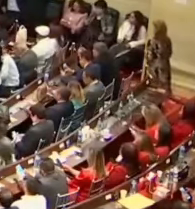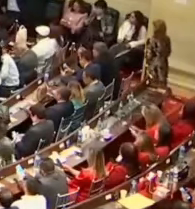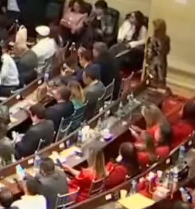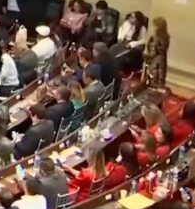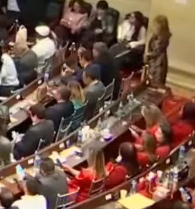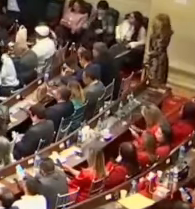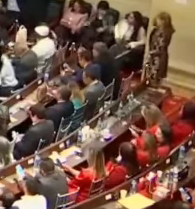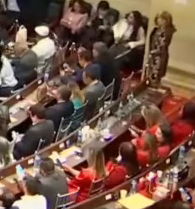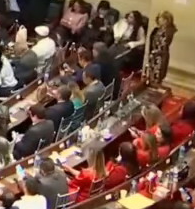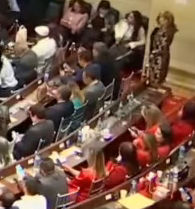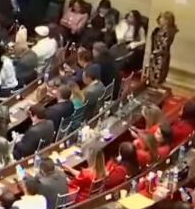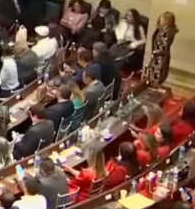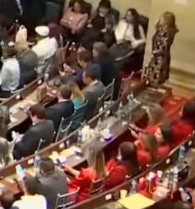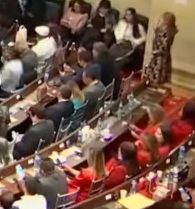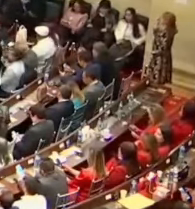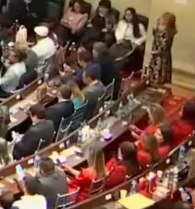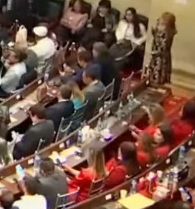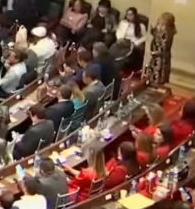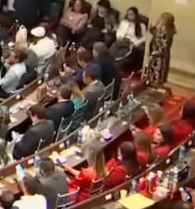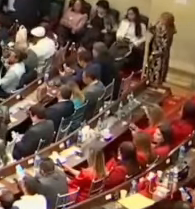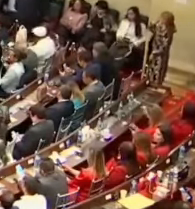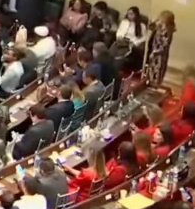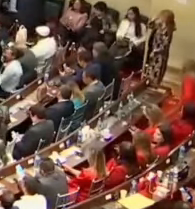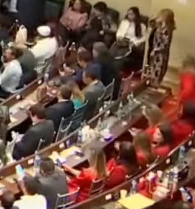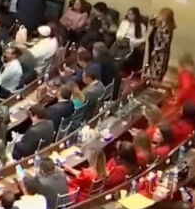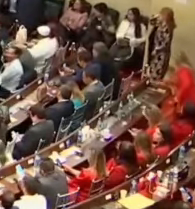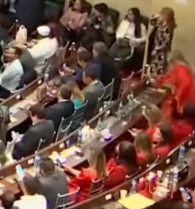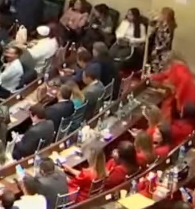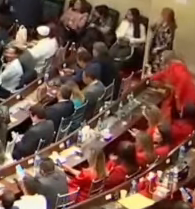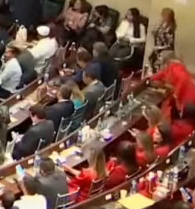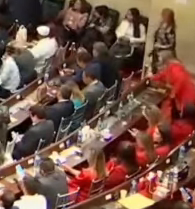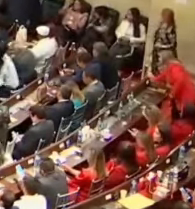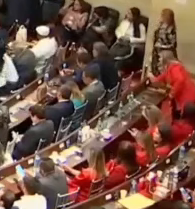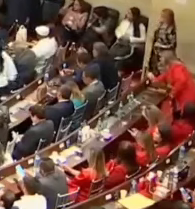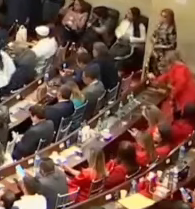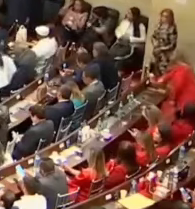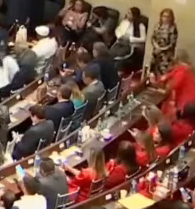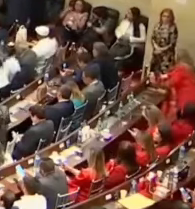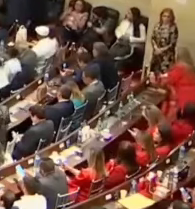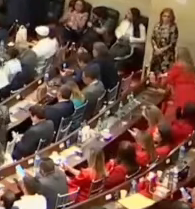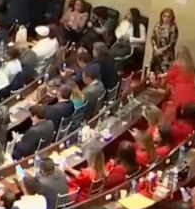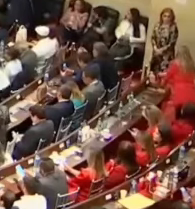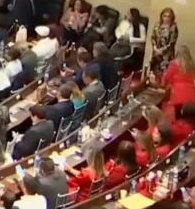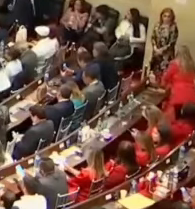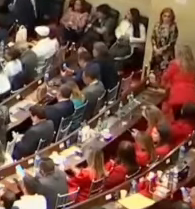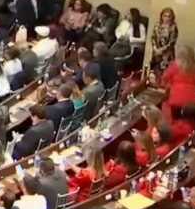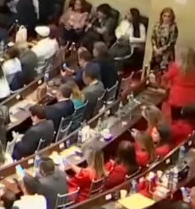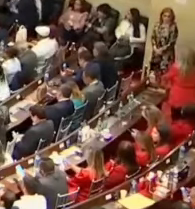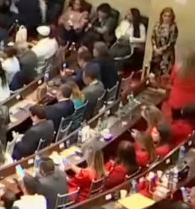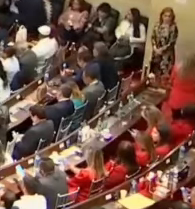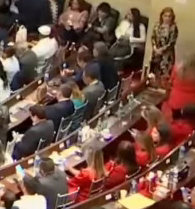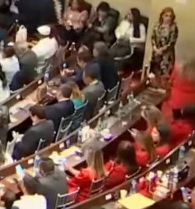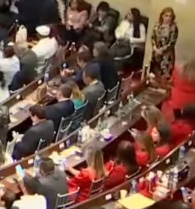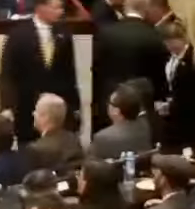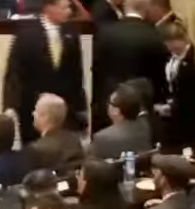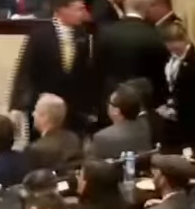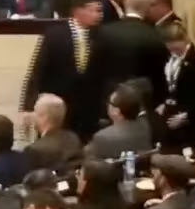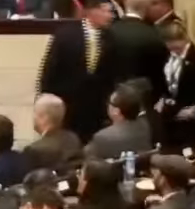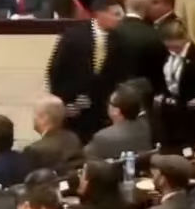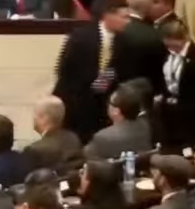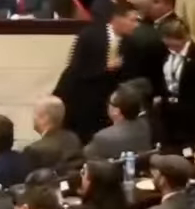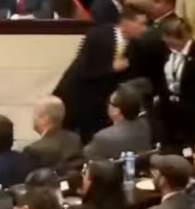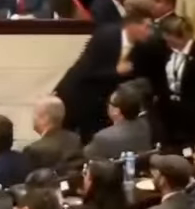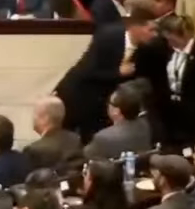Mina, vicepresidenta de la República. Señor Yernay Pinillo Ocoro. Señores